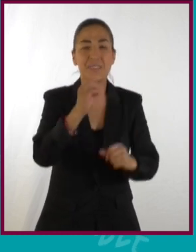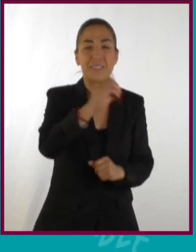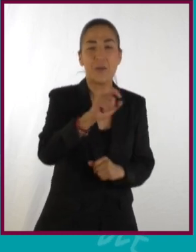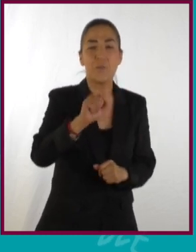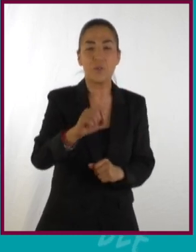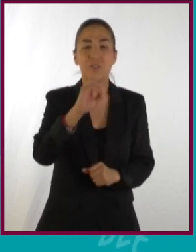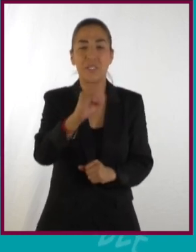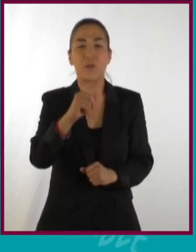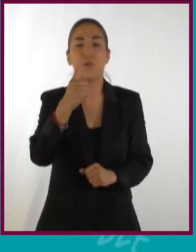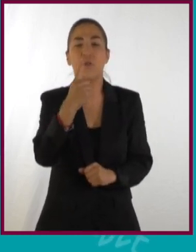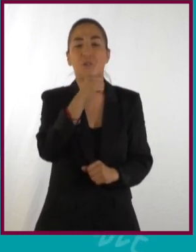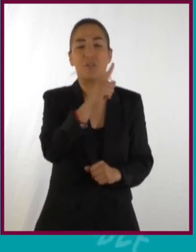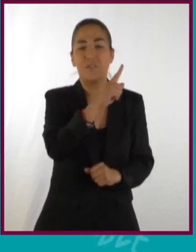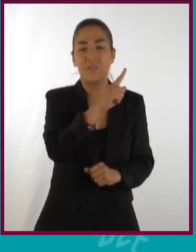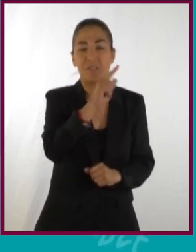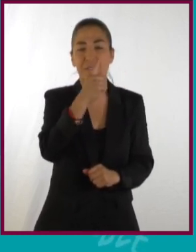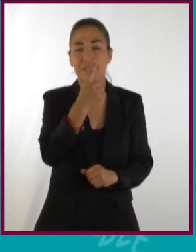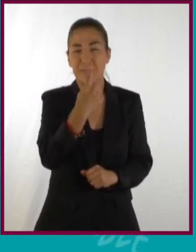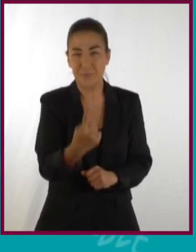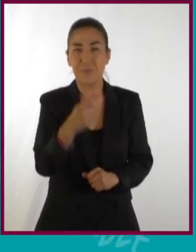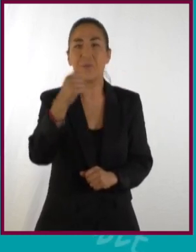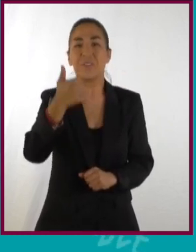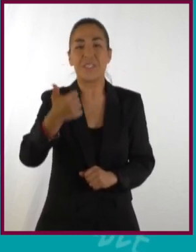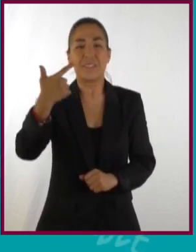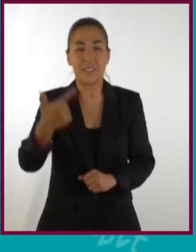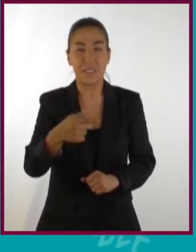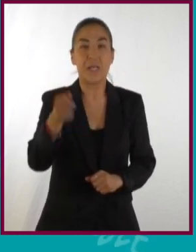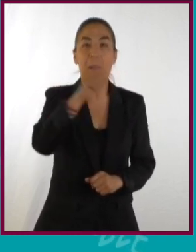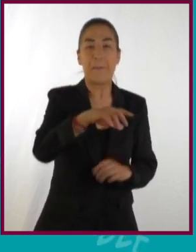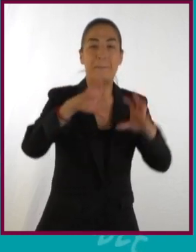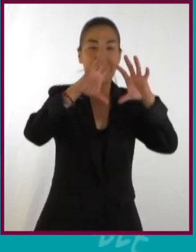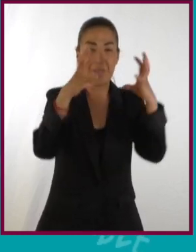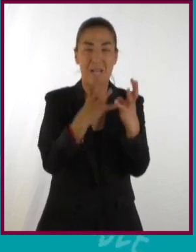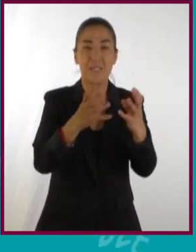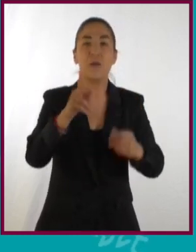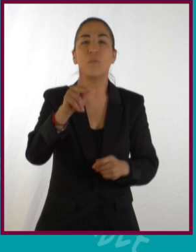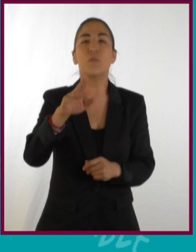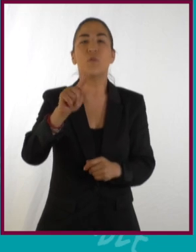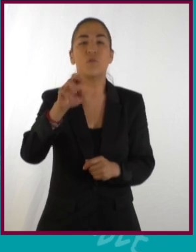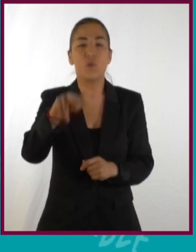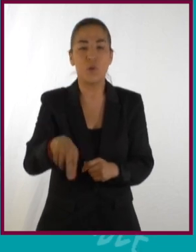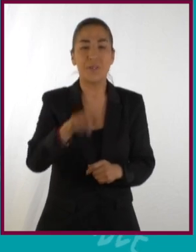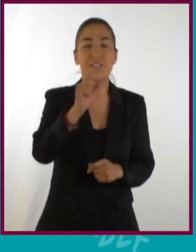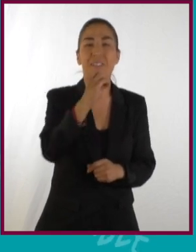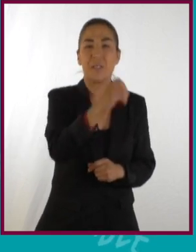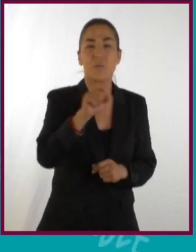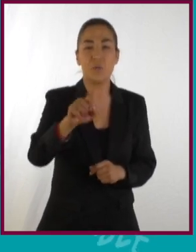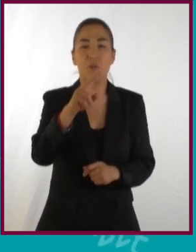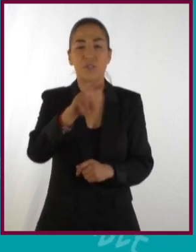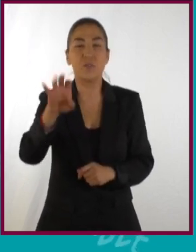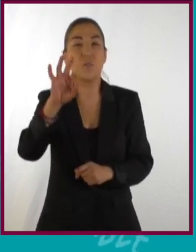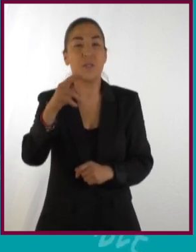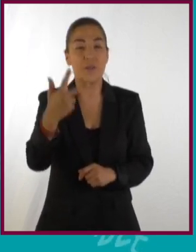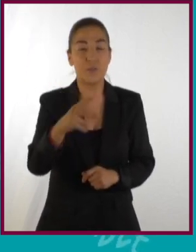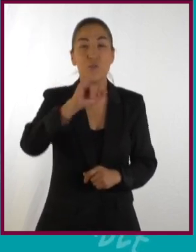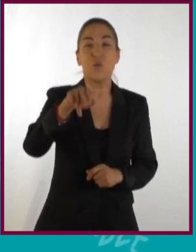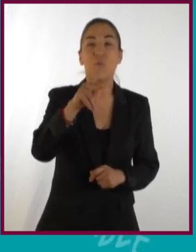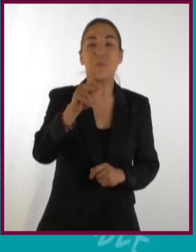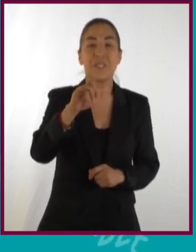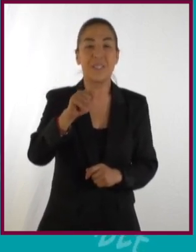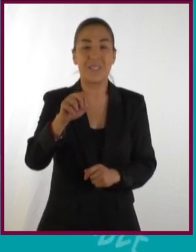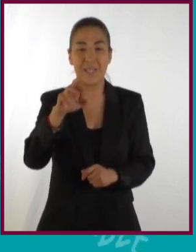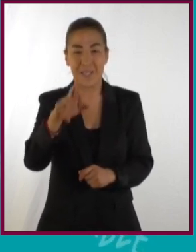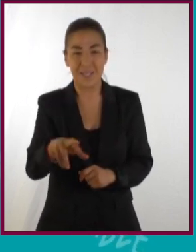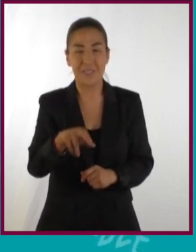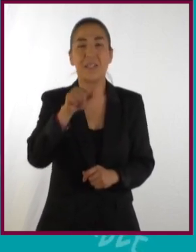de la órbita terrestre es 0.0167, la de Plutón es de 0.248,